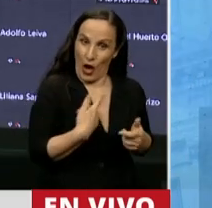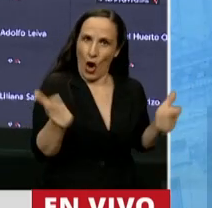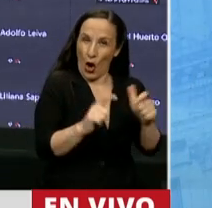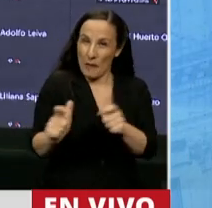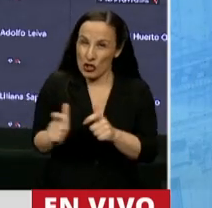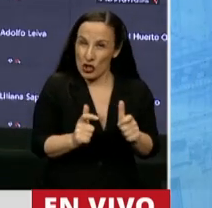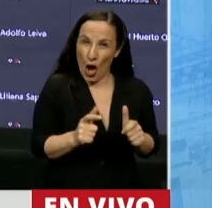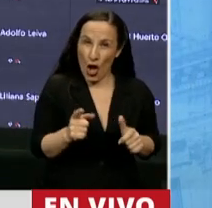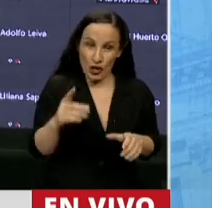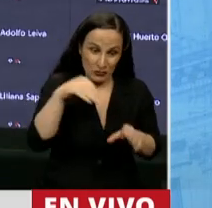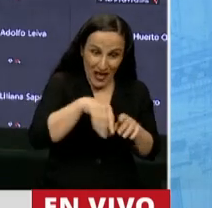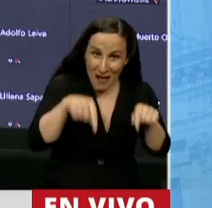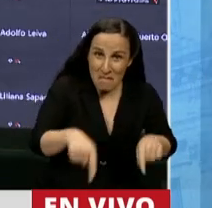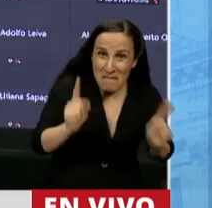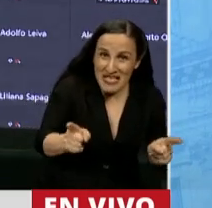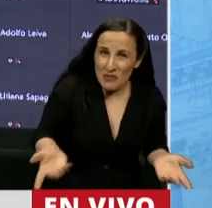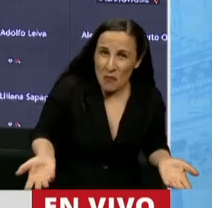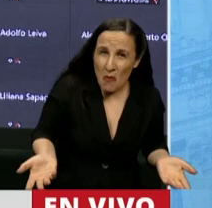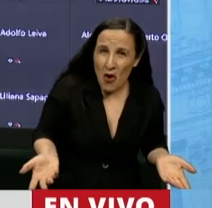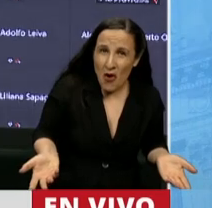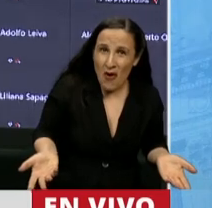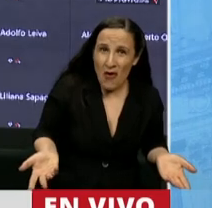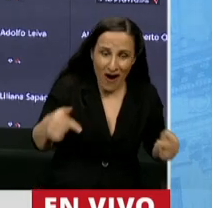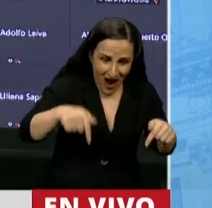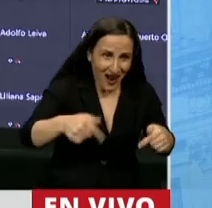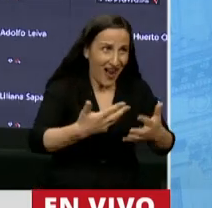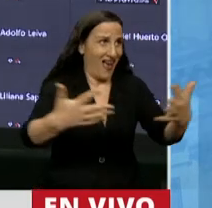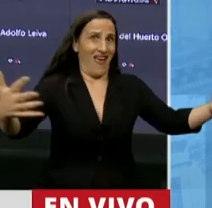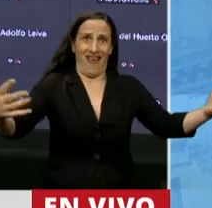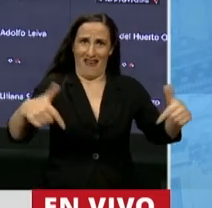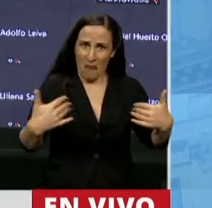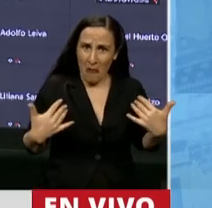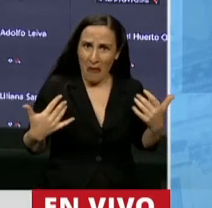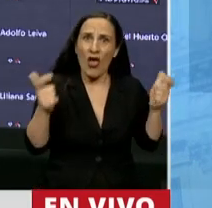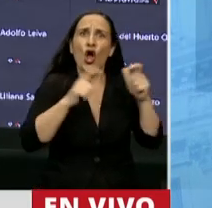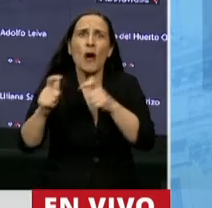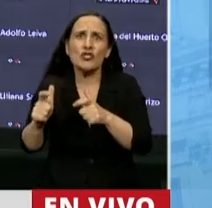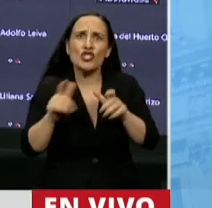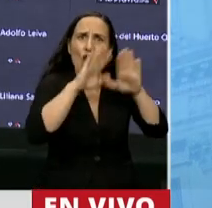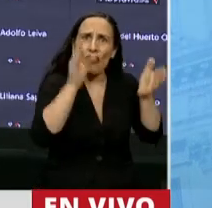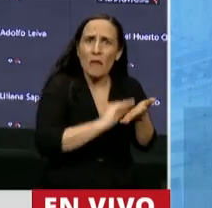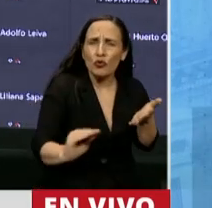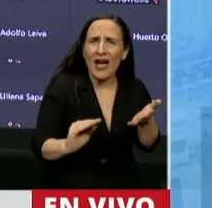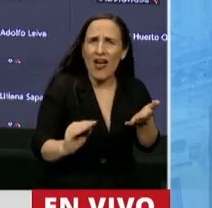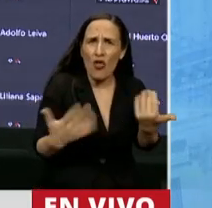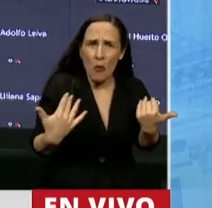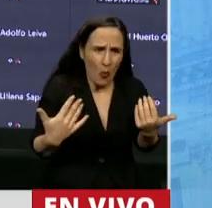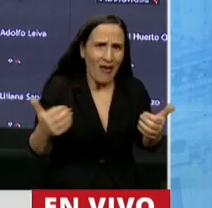no sesionan acá? ¿Cuál es el motivo por el cual las comisiones de la Cámara de Diputados no sesionan